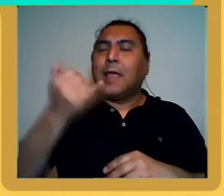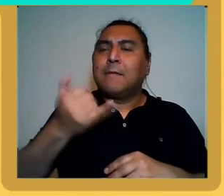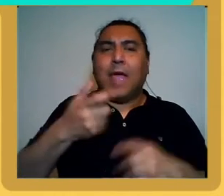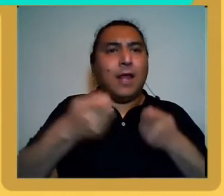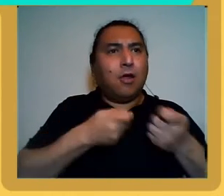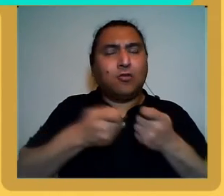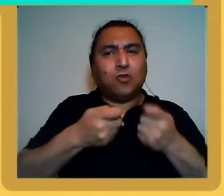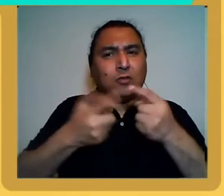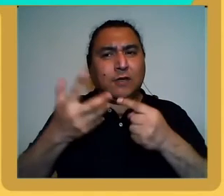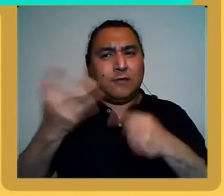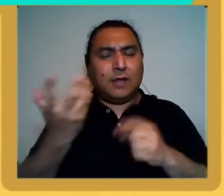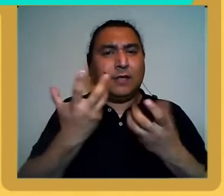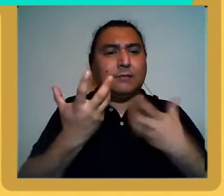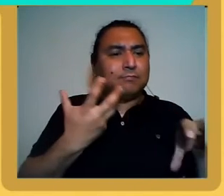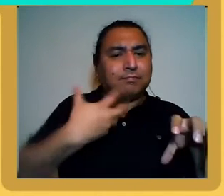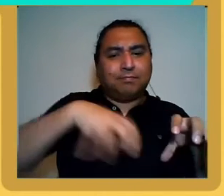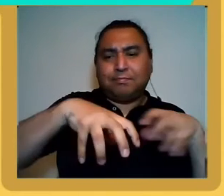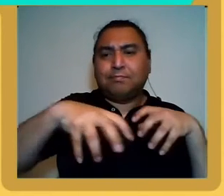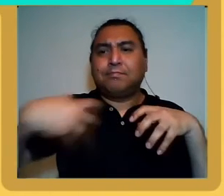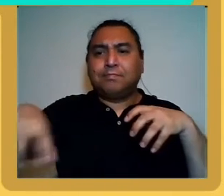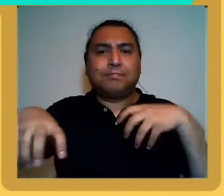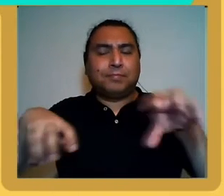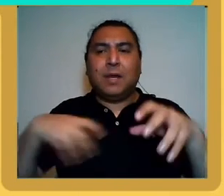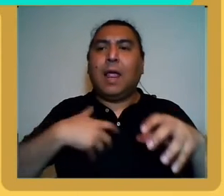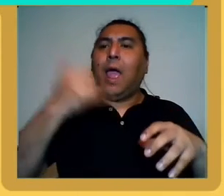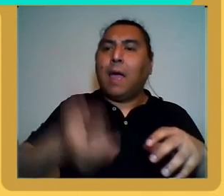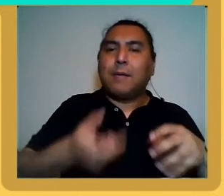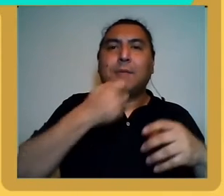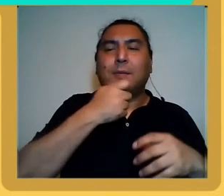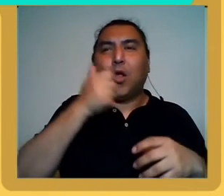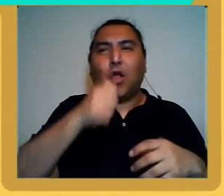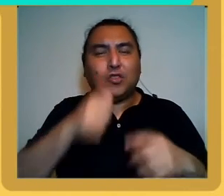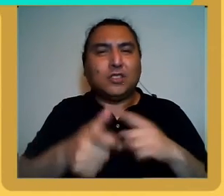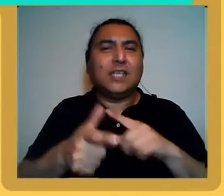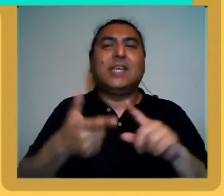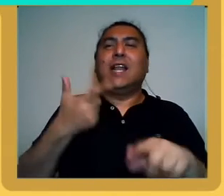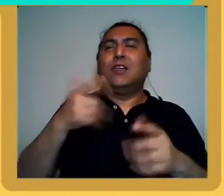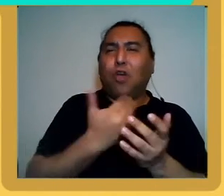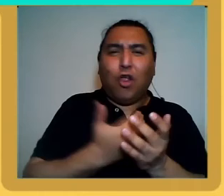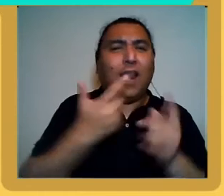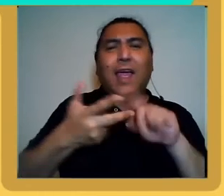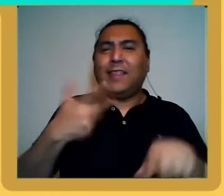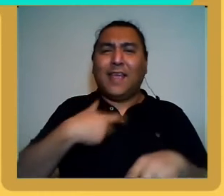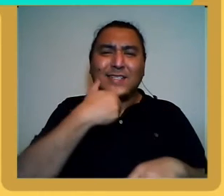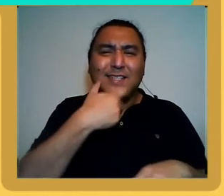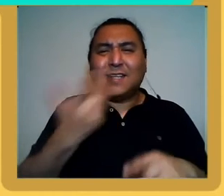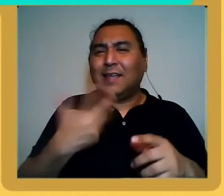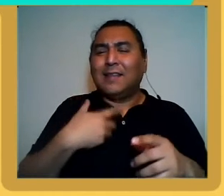negocios, como por ejemplo, golosinas, chocolates, galletitas, alimentos, agroindustrias,